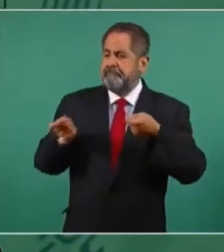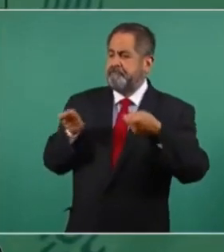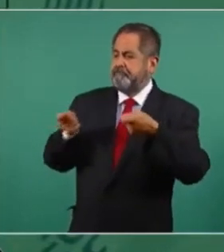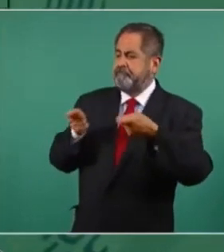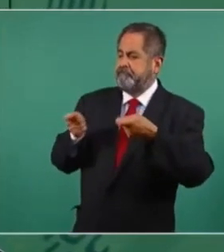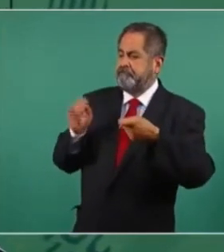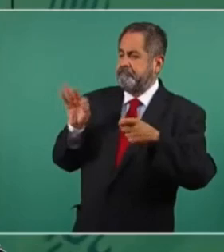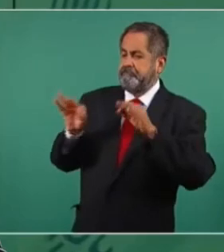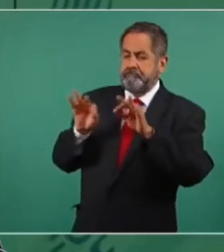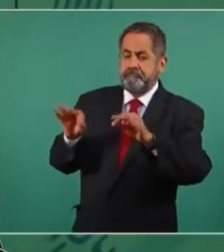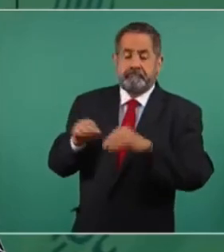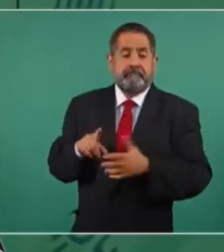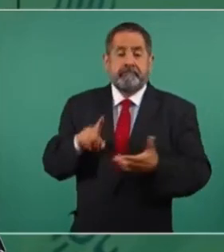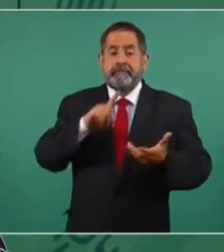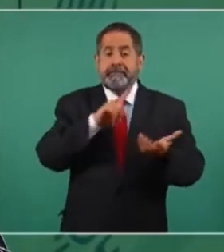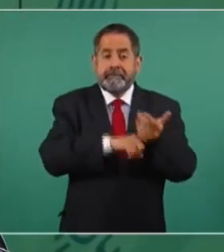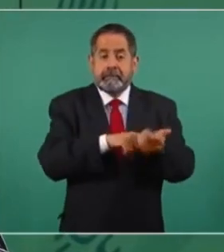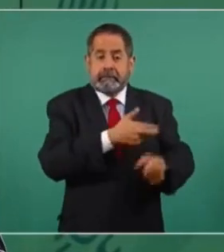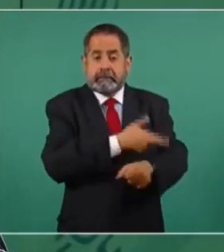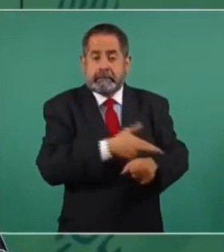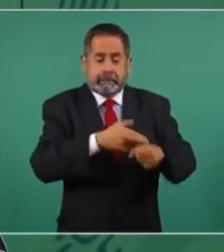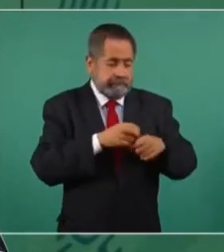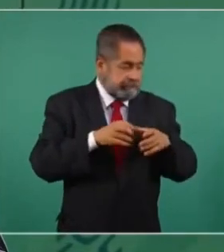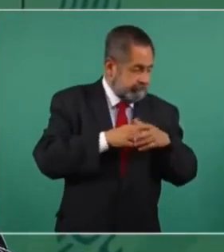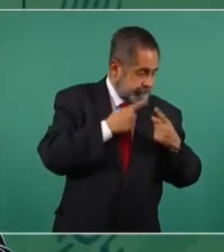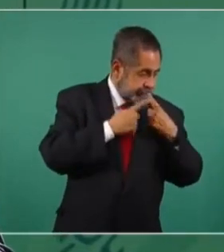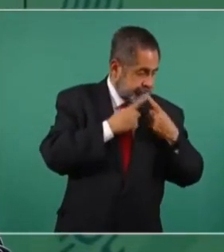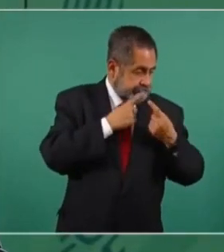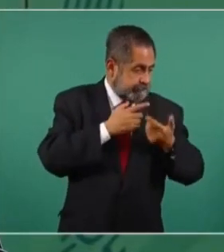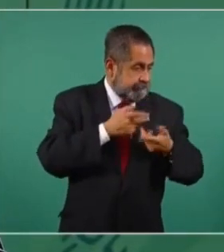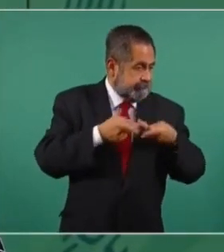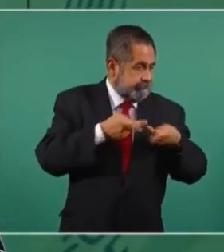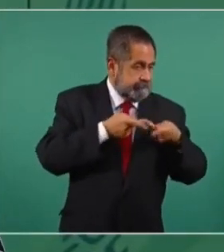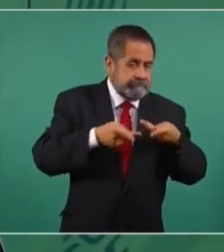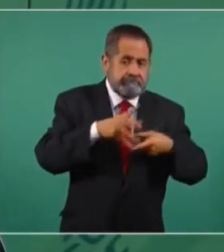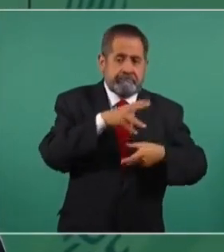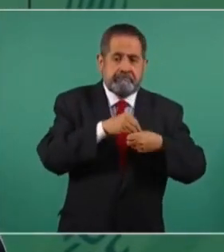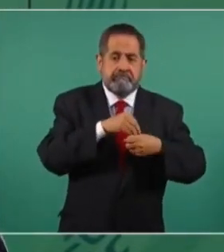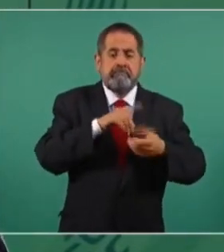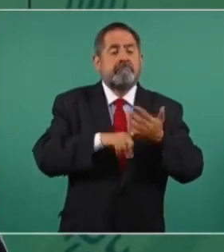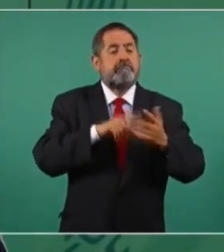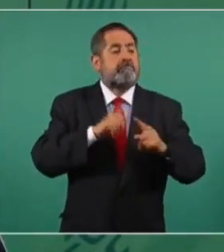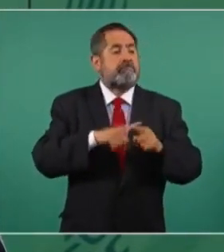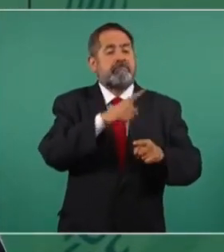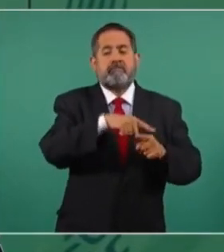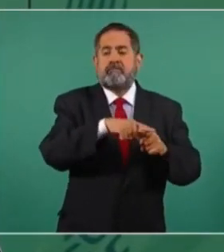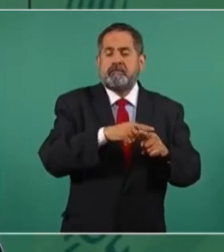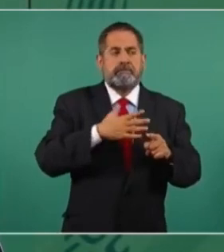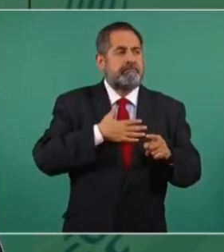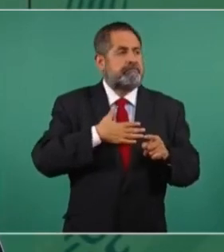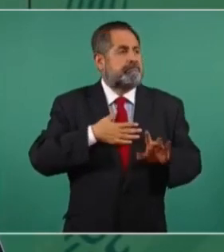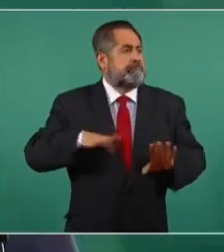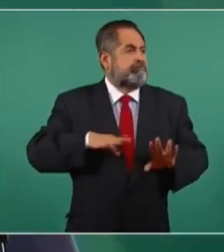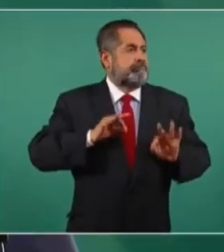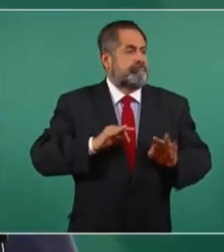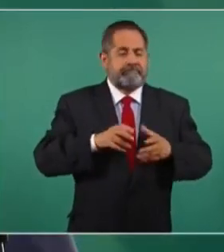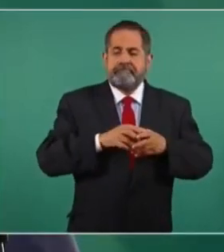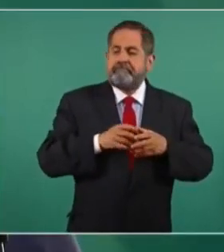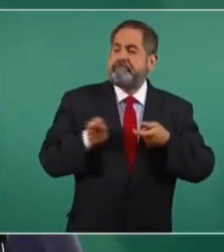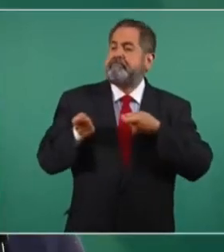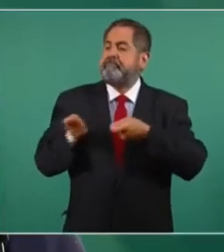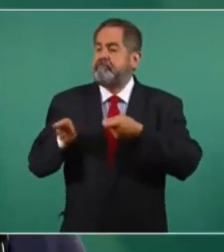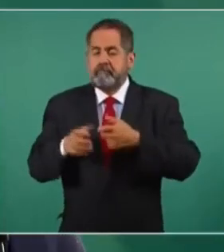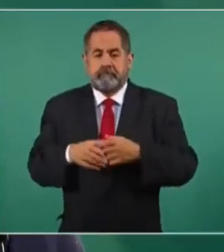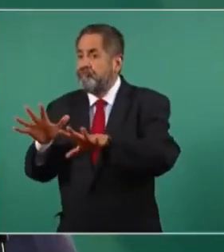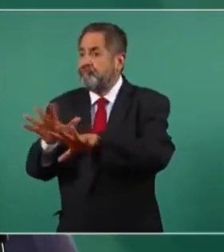que orquestan, que llevan a cabo los grupos de intereses creados. Los que